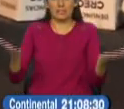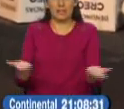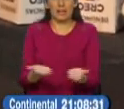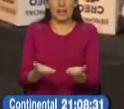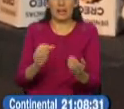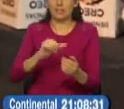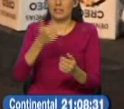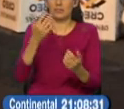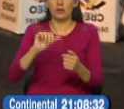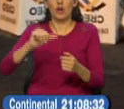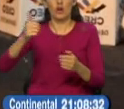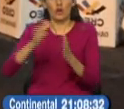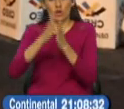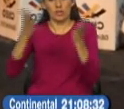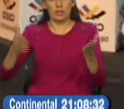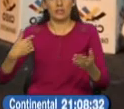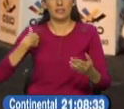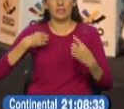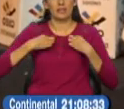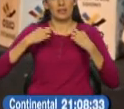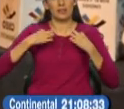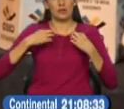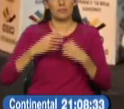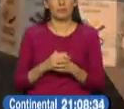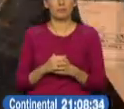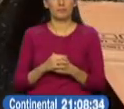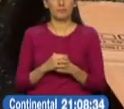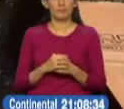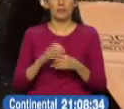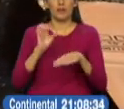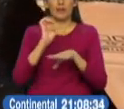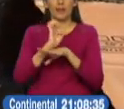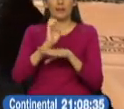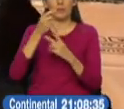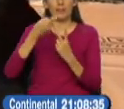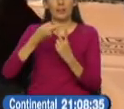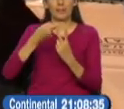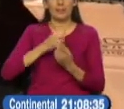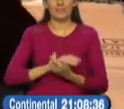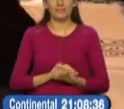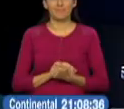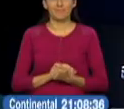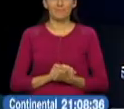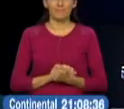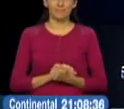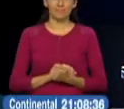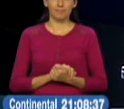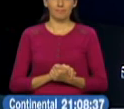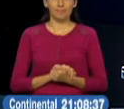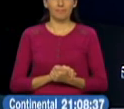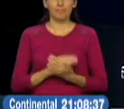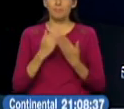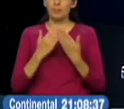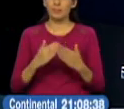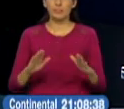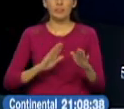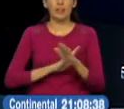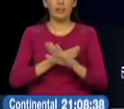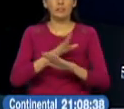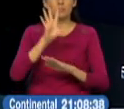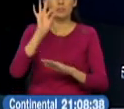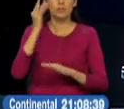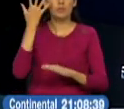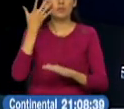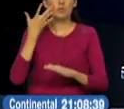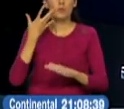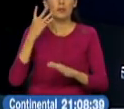vacías, mientras que otras contenían vestimenta. Olga Velasco, Ecuador TV. Es así como después de nueve días,